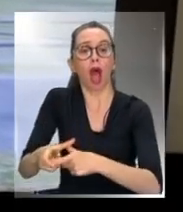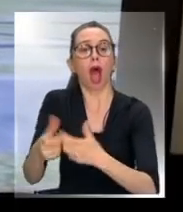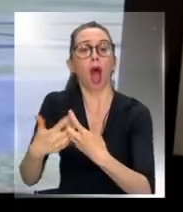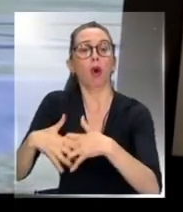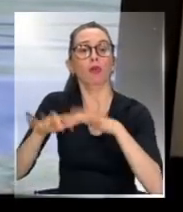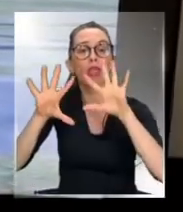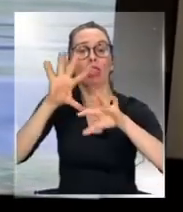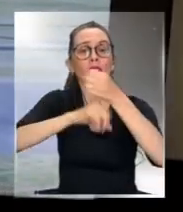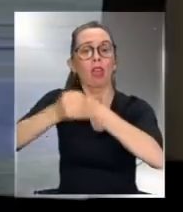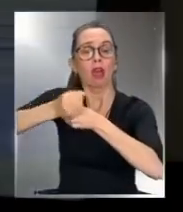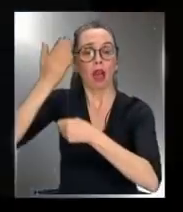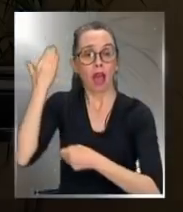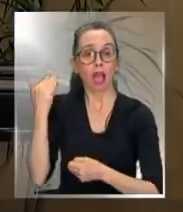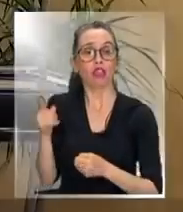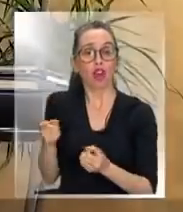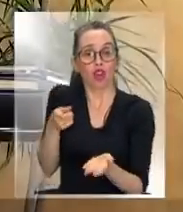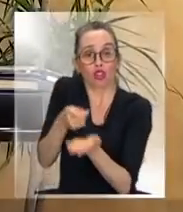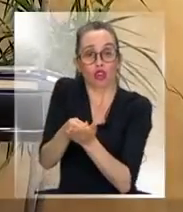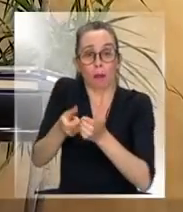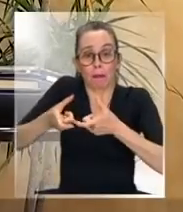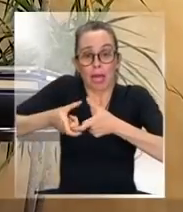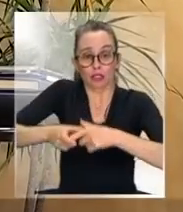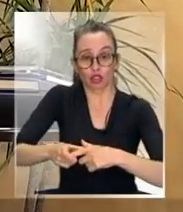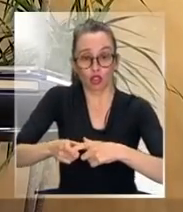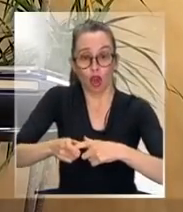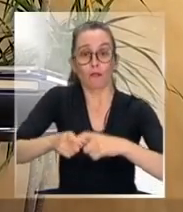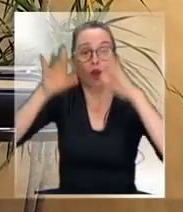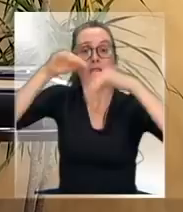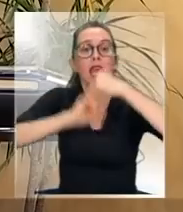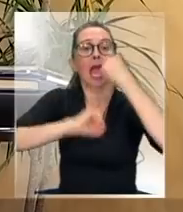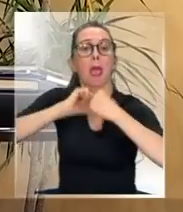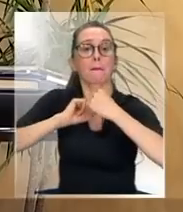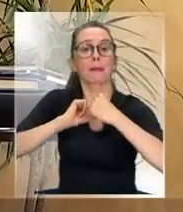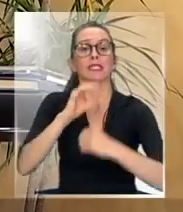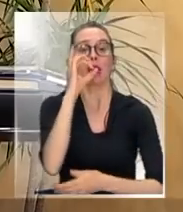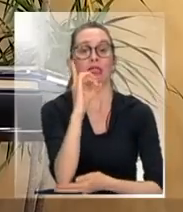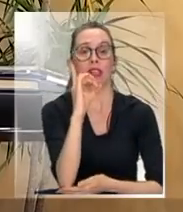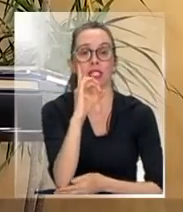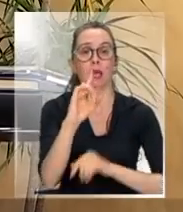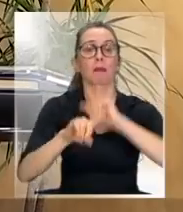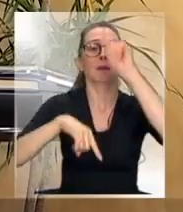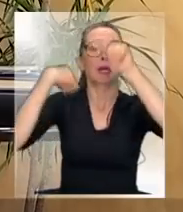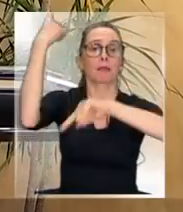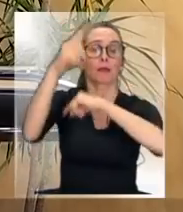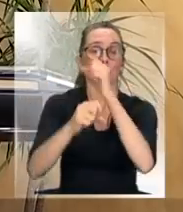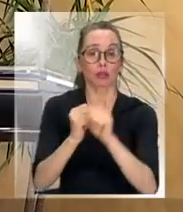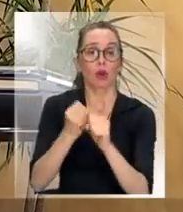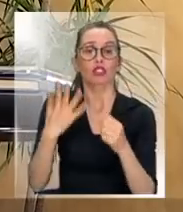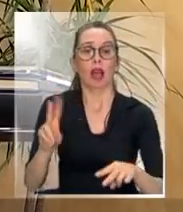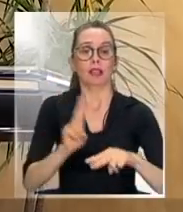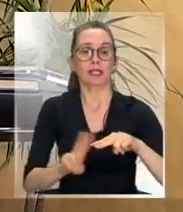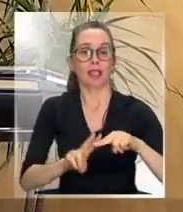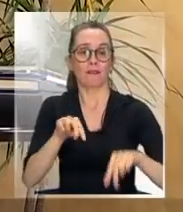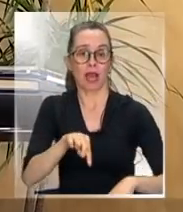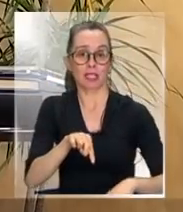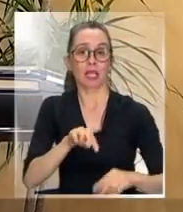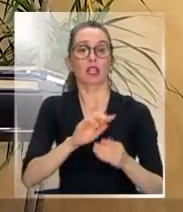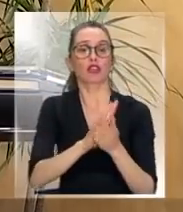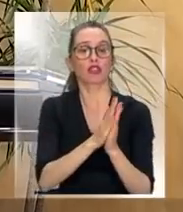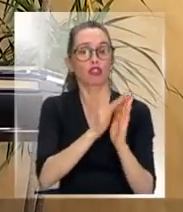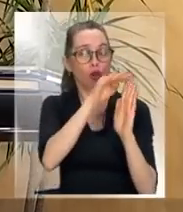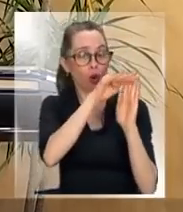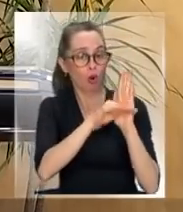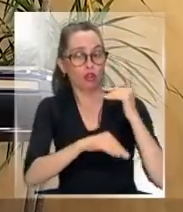La adjudicación de este software en diciembre esperamos tenerlo, por lo tanto ya el próximo año lo vamos a tener implementado, con todos los procesos que eso